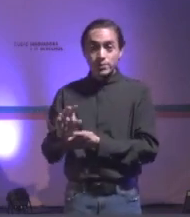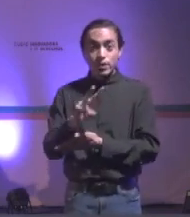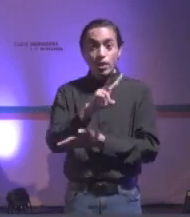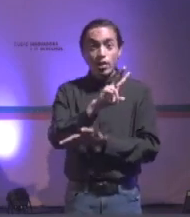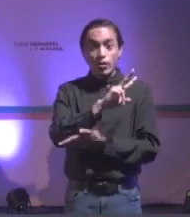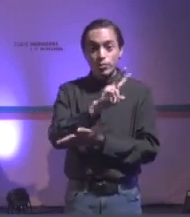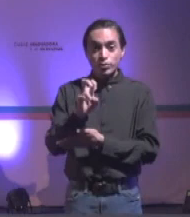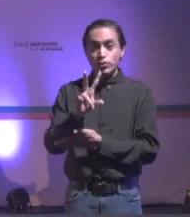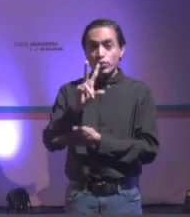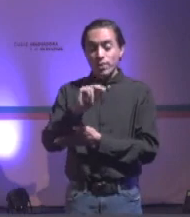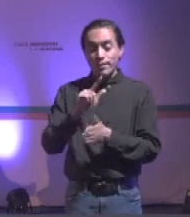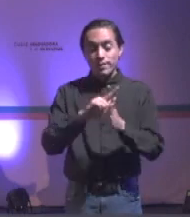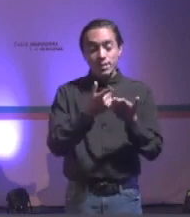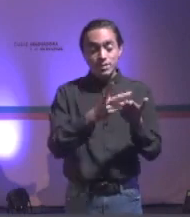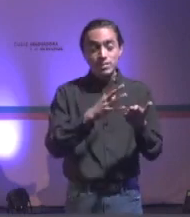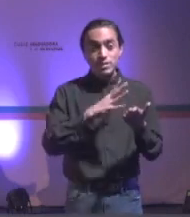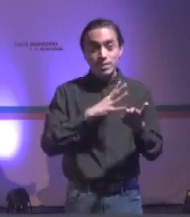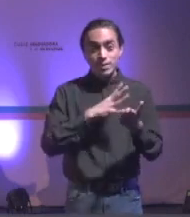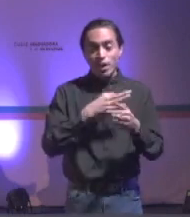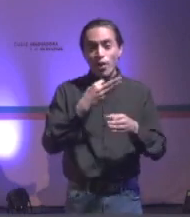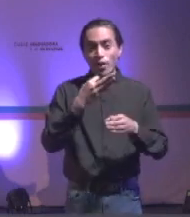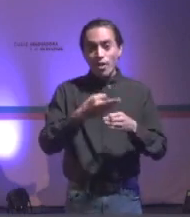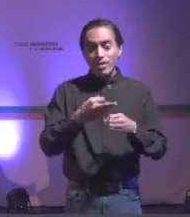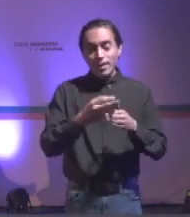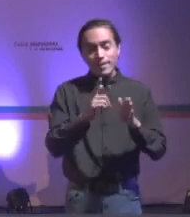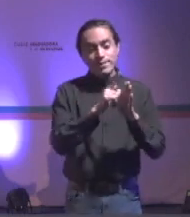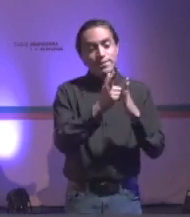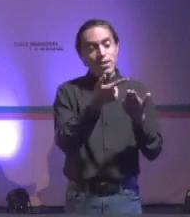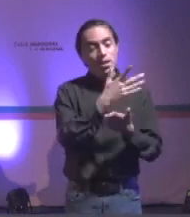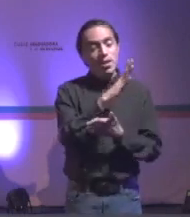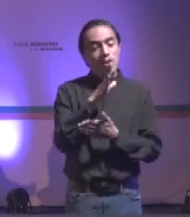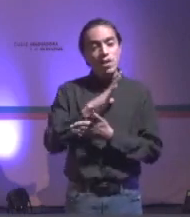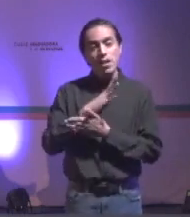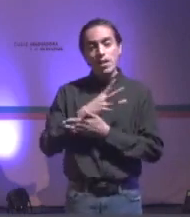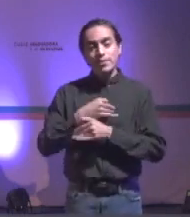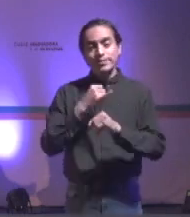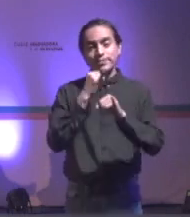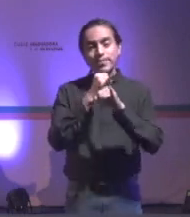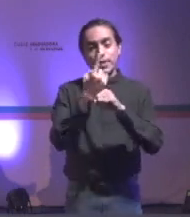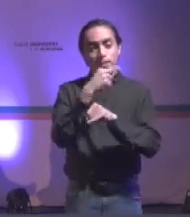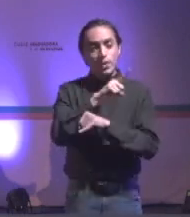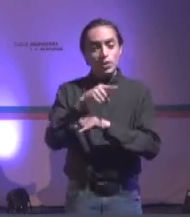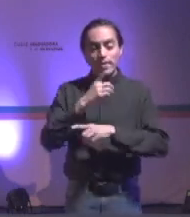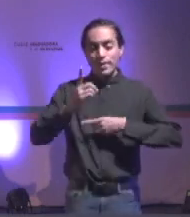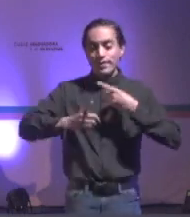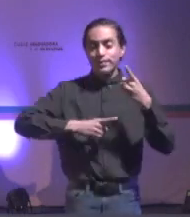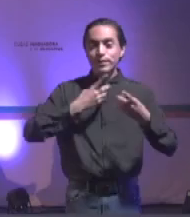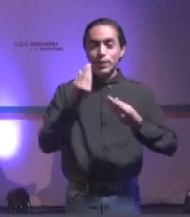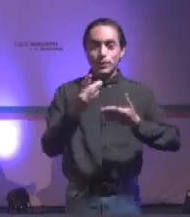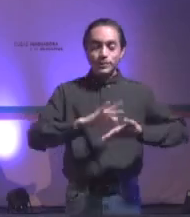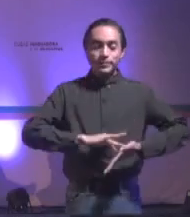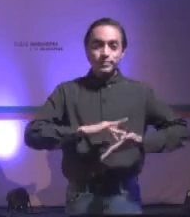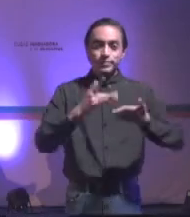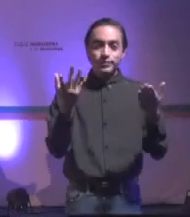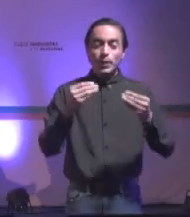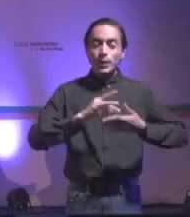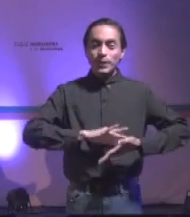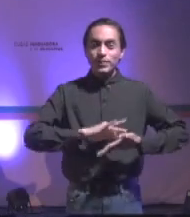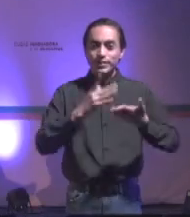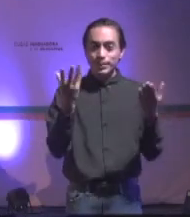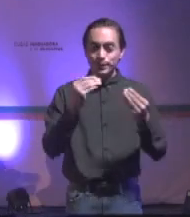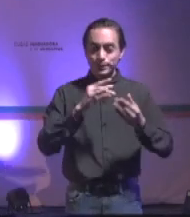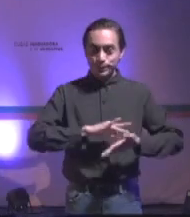Entonces, así que a eso vine, a dejarles una biblioteca completa para disfrutar. Muchísimas gracias. Muchas gracias. Muchas